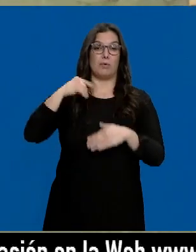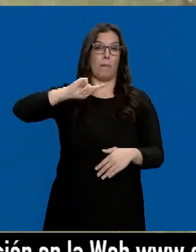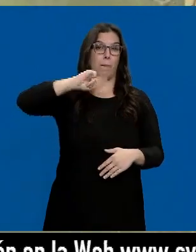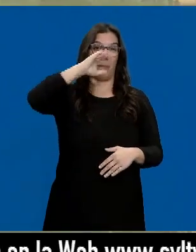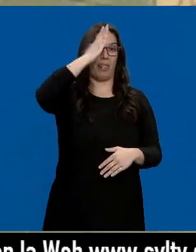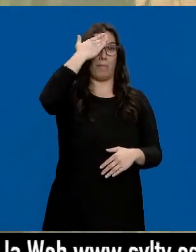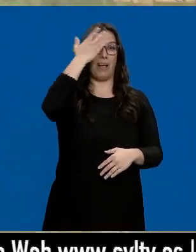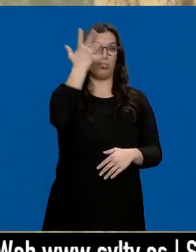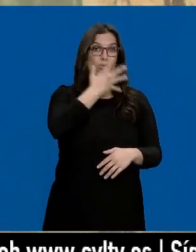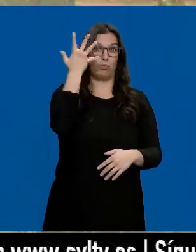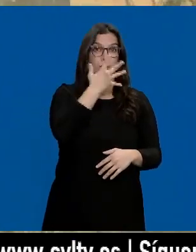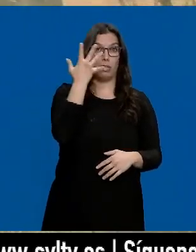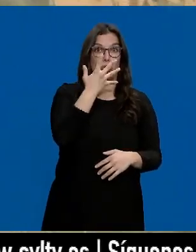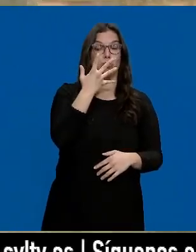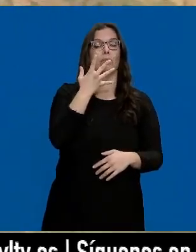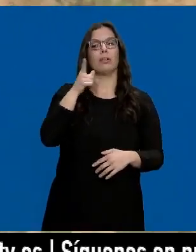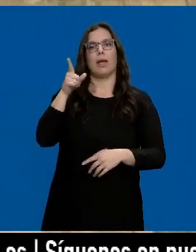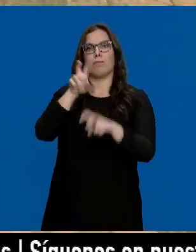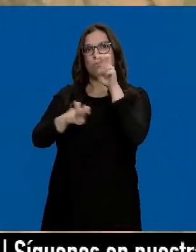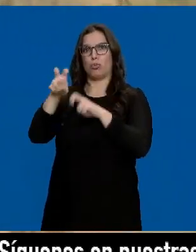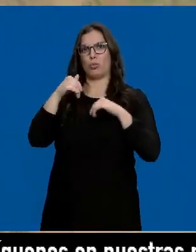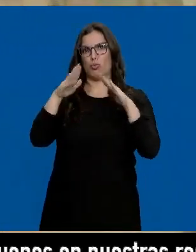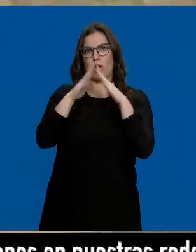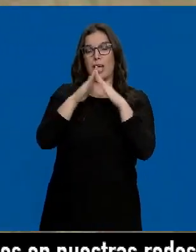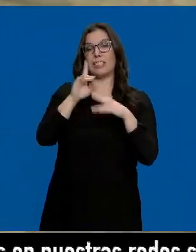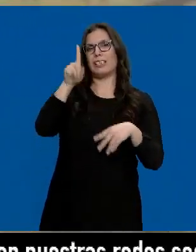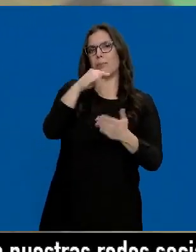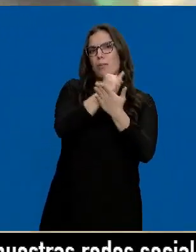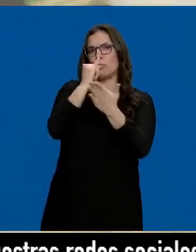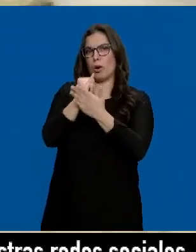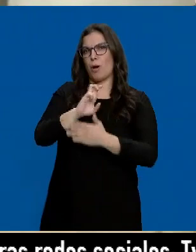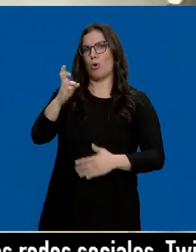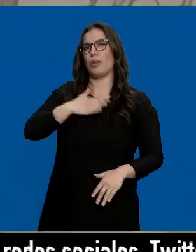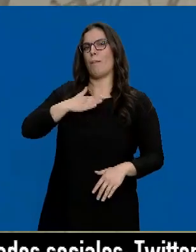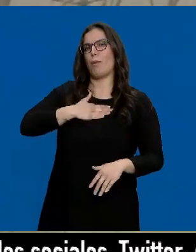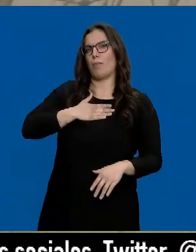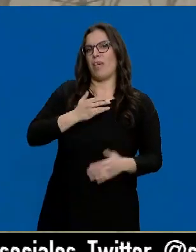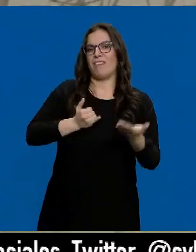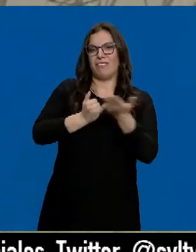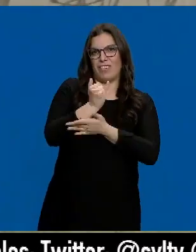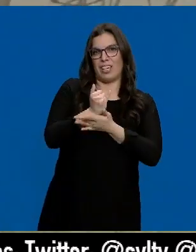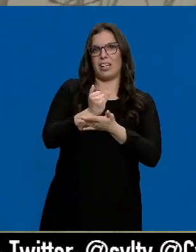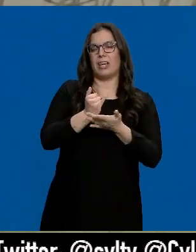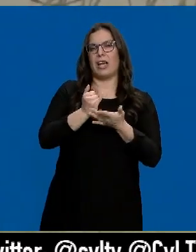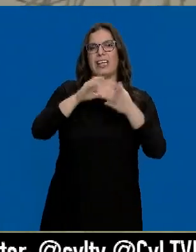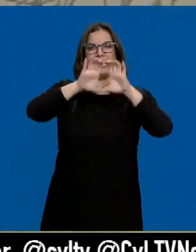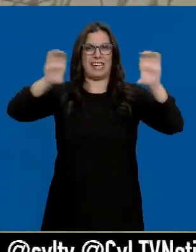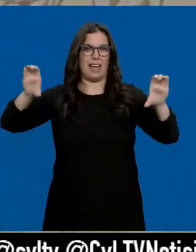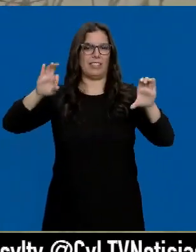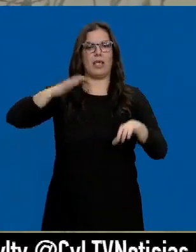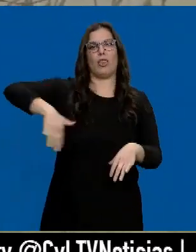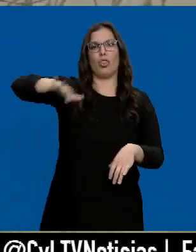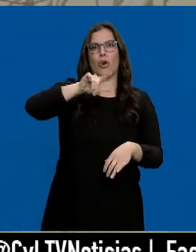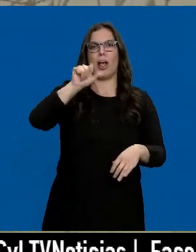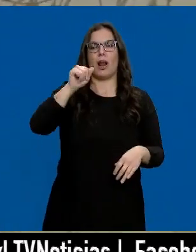sospechoso de ese triple asesinato. Se buscan también pruebas en otras de sus propiedades, en fincas agrícolas y naves en la parte de la